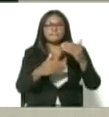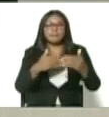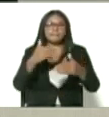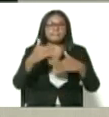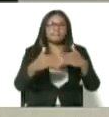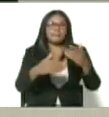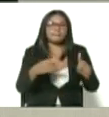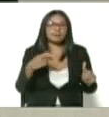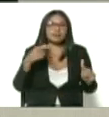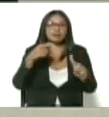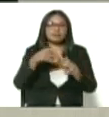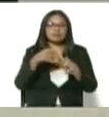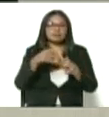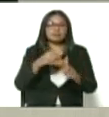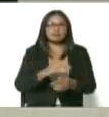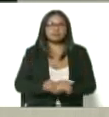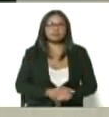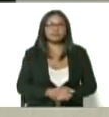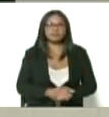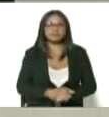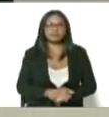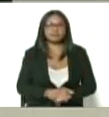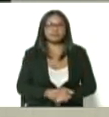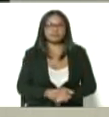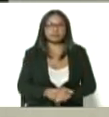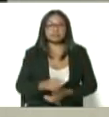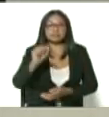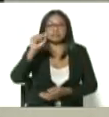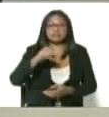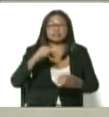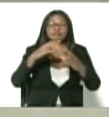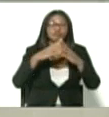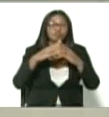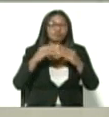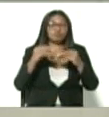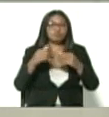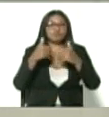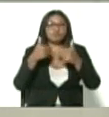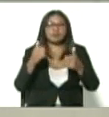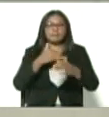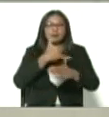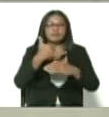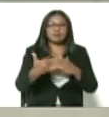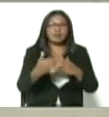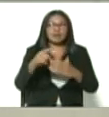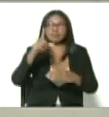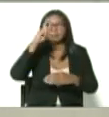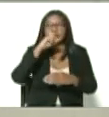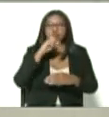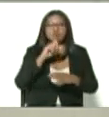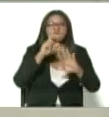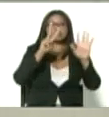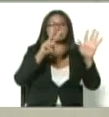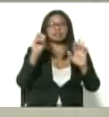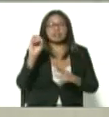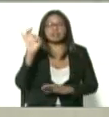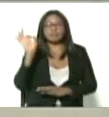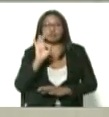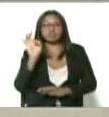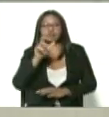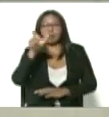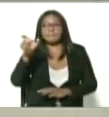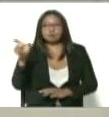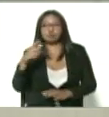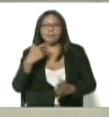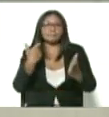alcanzar la meta. Si todo sale como hemos planificado es posible que este año podamos llegar al 70% de la población venezolana